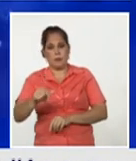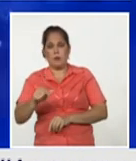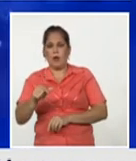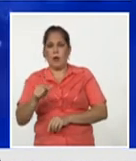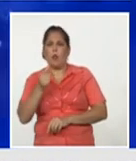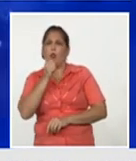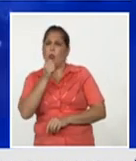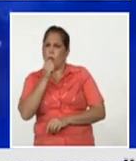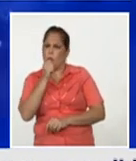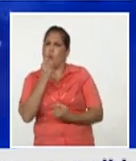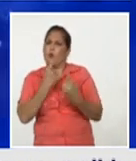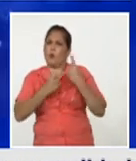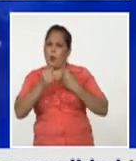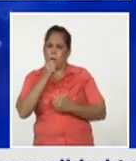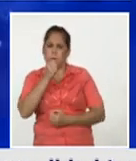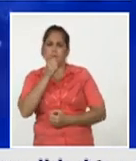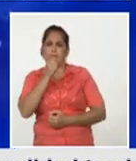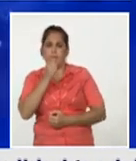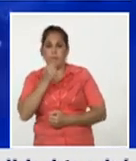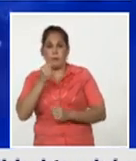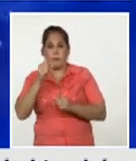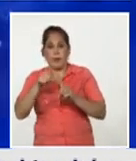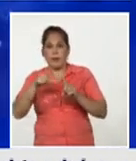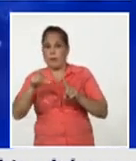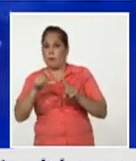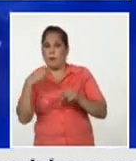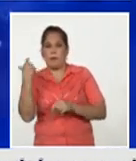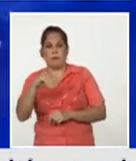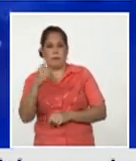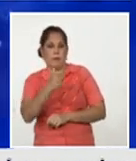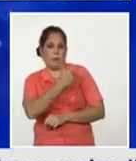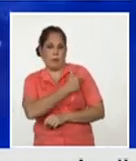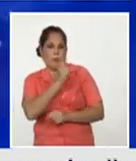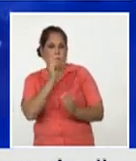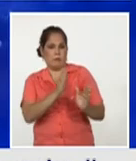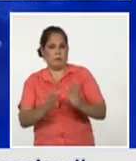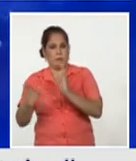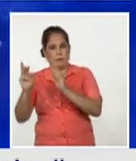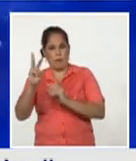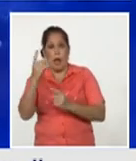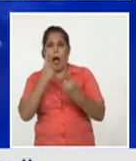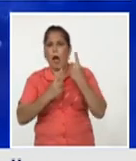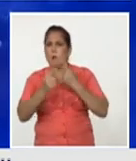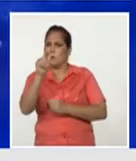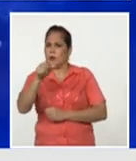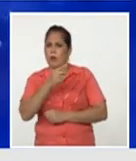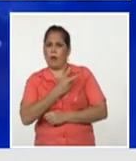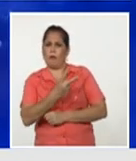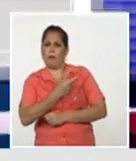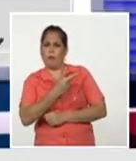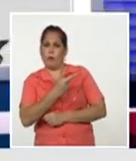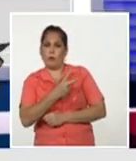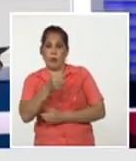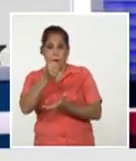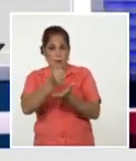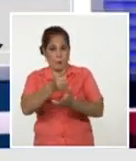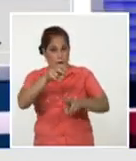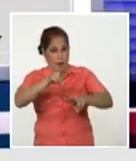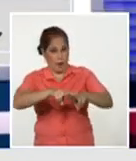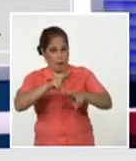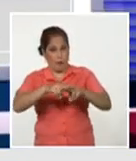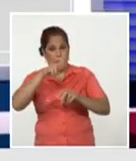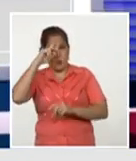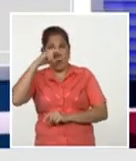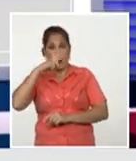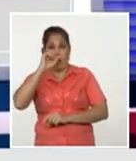muchas interrogantes con el tema de los ensayos clínicos fase 3 algunos son voluntarios en la capital sabemos que Soberana 02